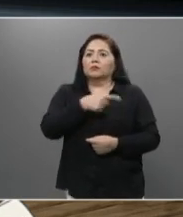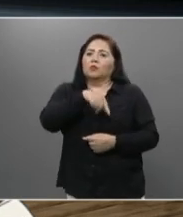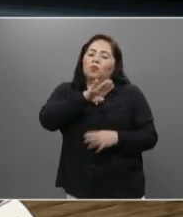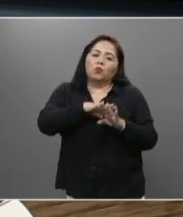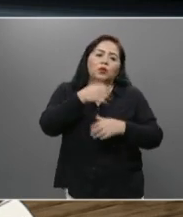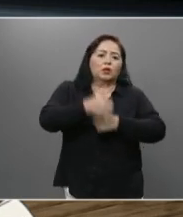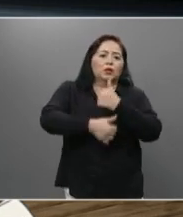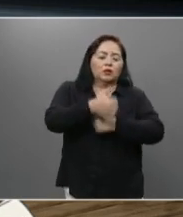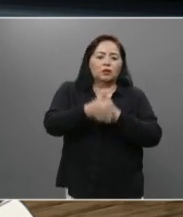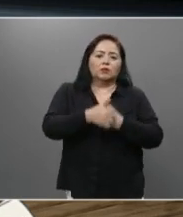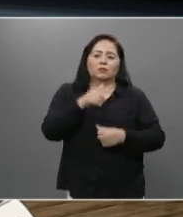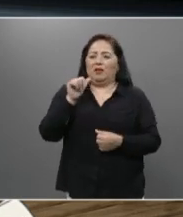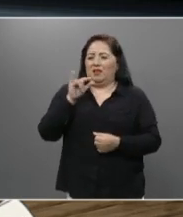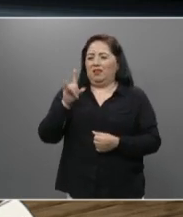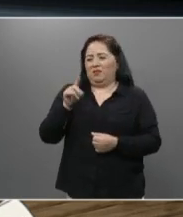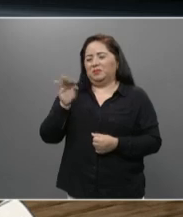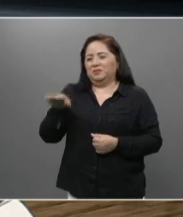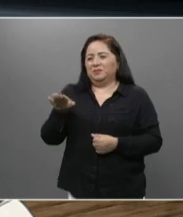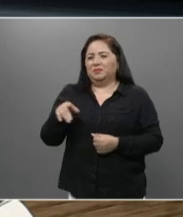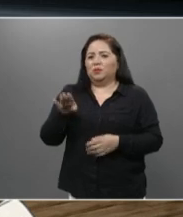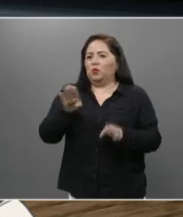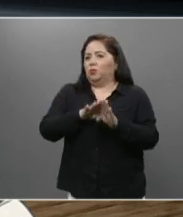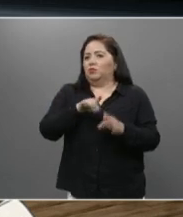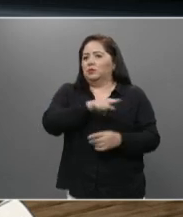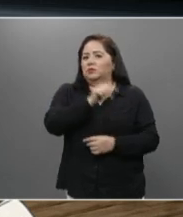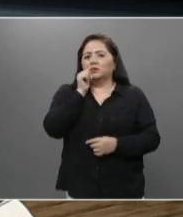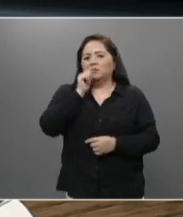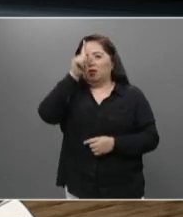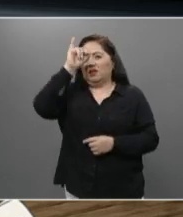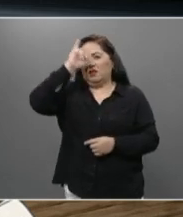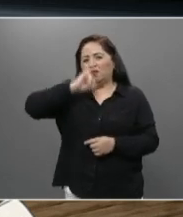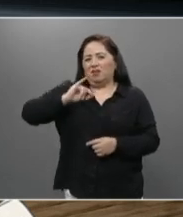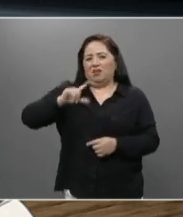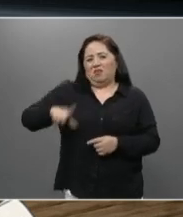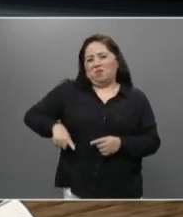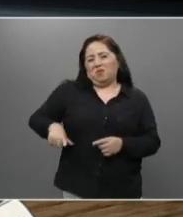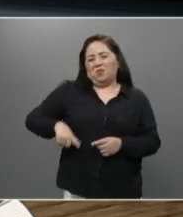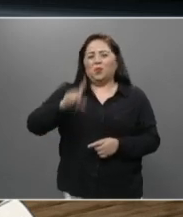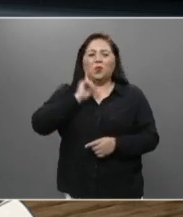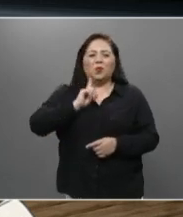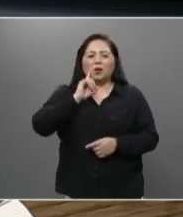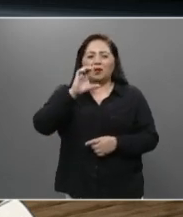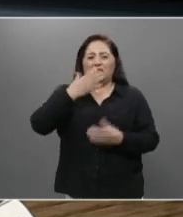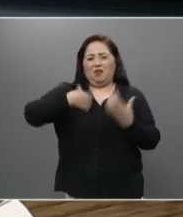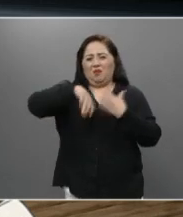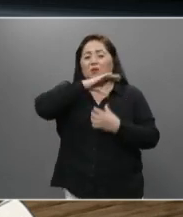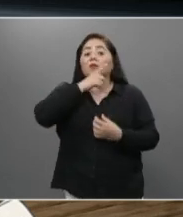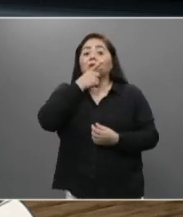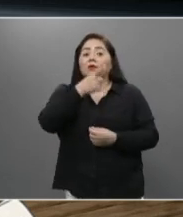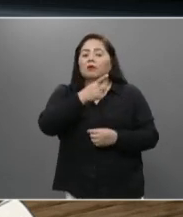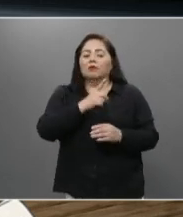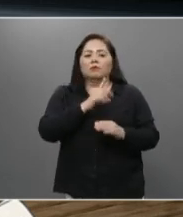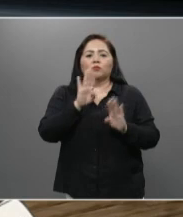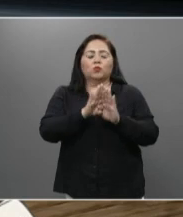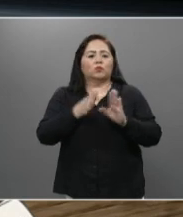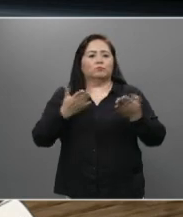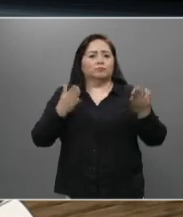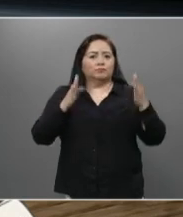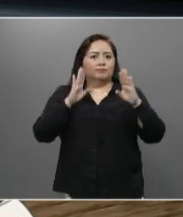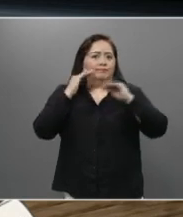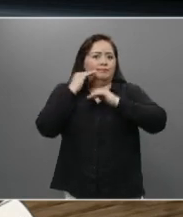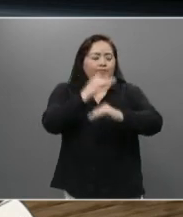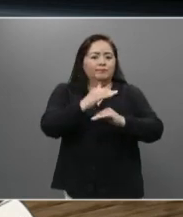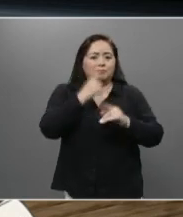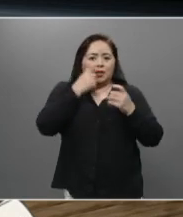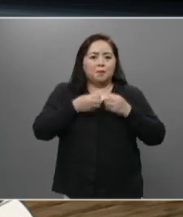intento, Alejandro, como también lo ha hecho la jefa de gobierno, Claudia Sheinbaum, de detener la